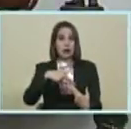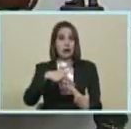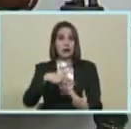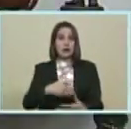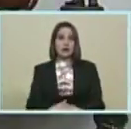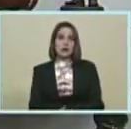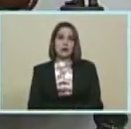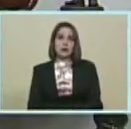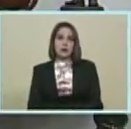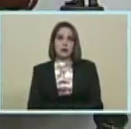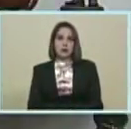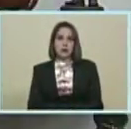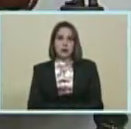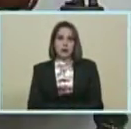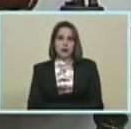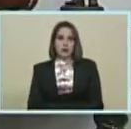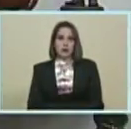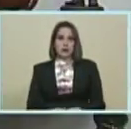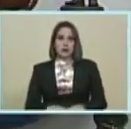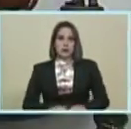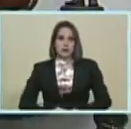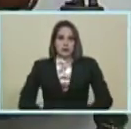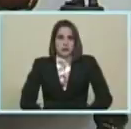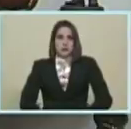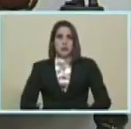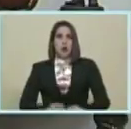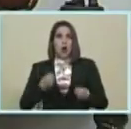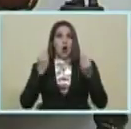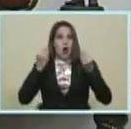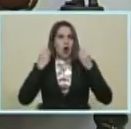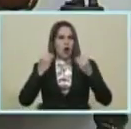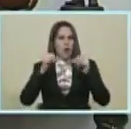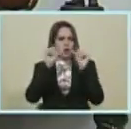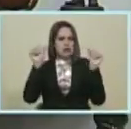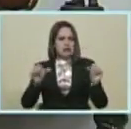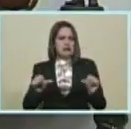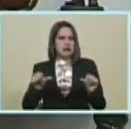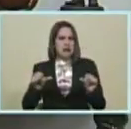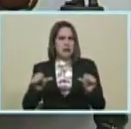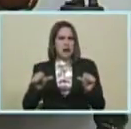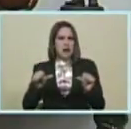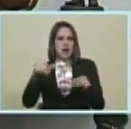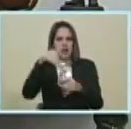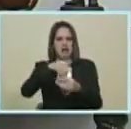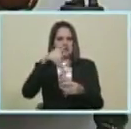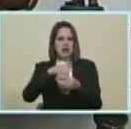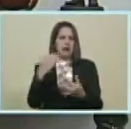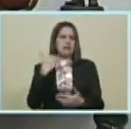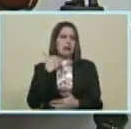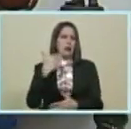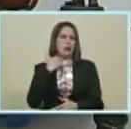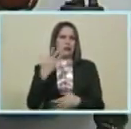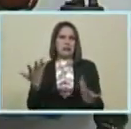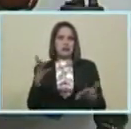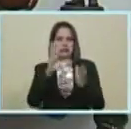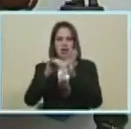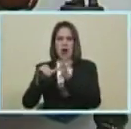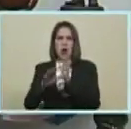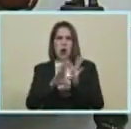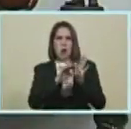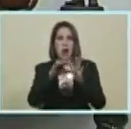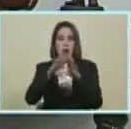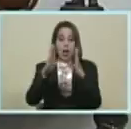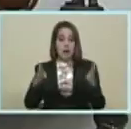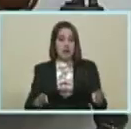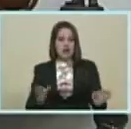...compañeros... ...lo que era el sistema electoral... ...traudulento... ...viciado... ...se robaron unas...